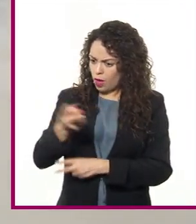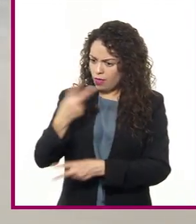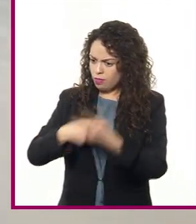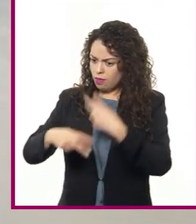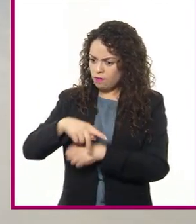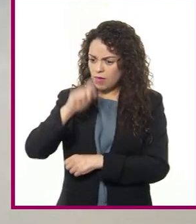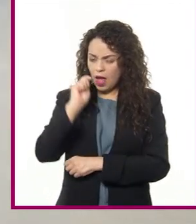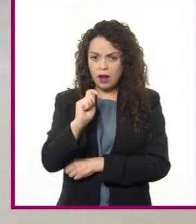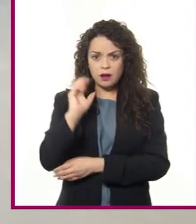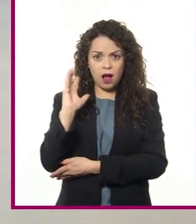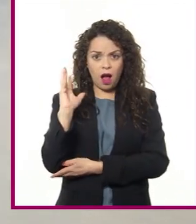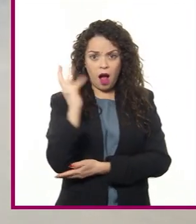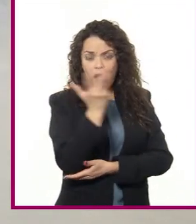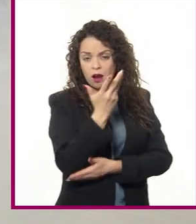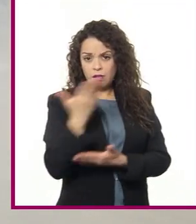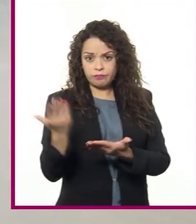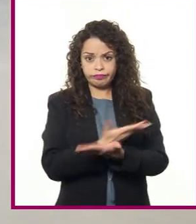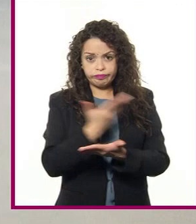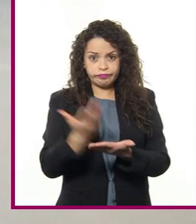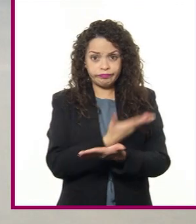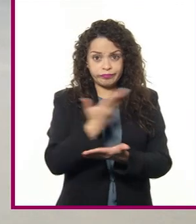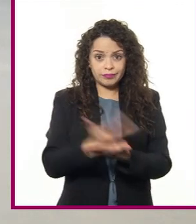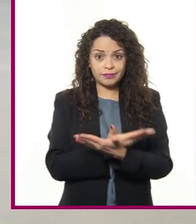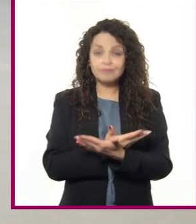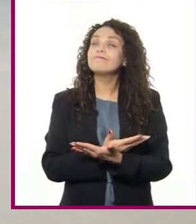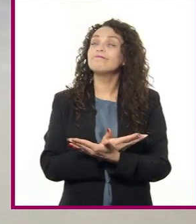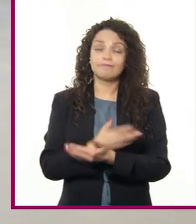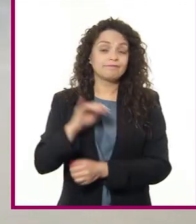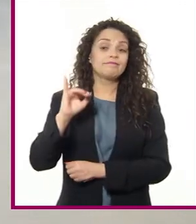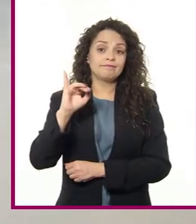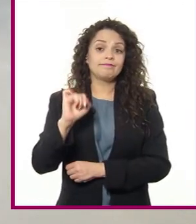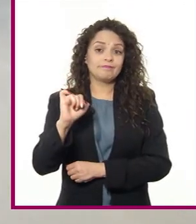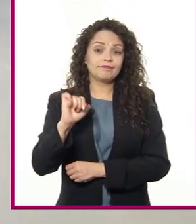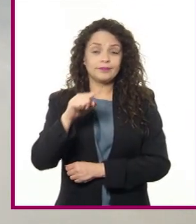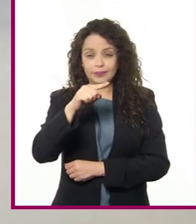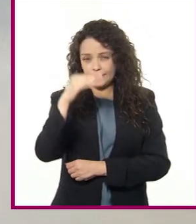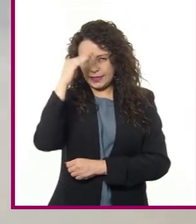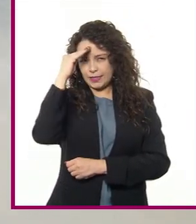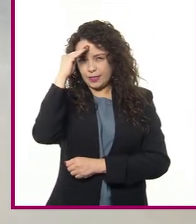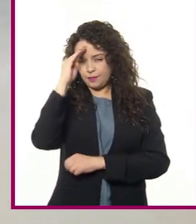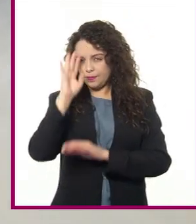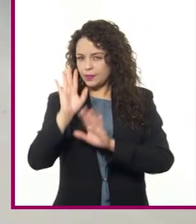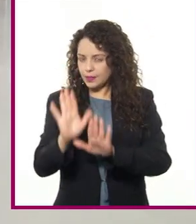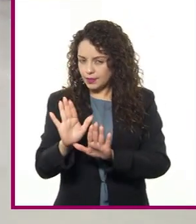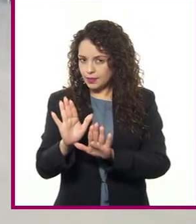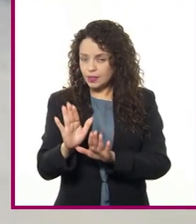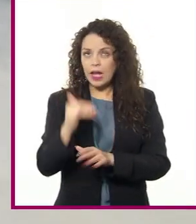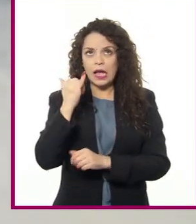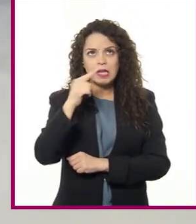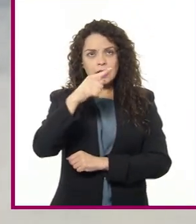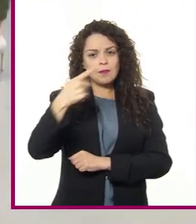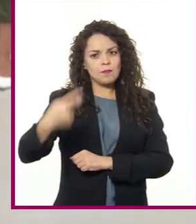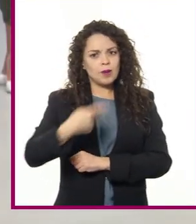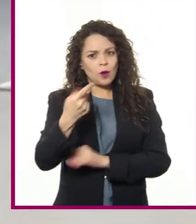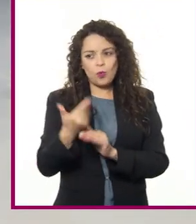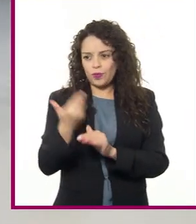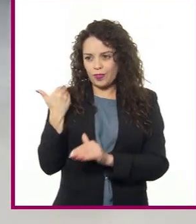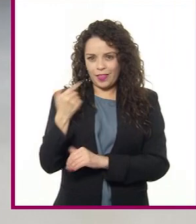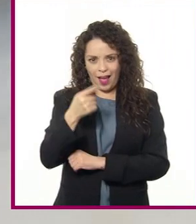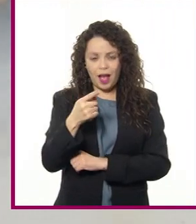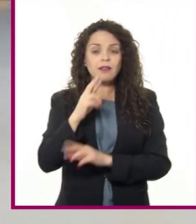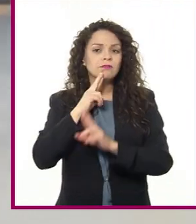de la actividad forestal? Sí, de hecho, si lo pensamos detenidamente y contestando a la pregunta inicial,